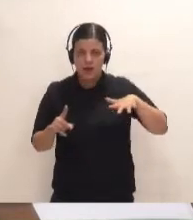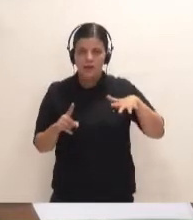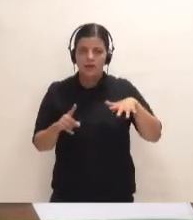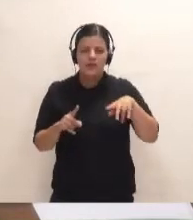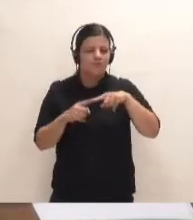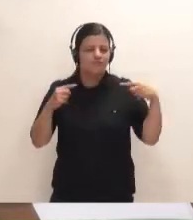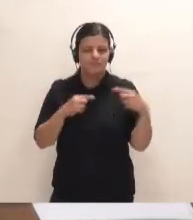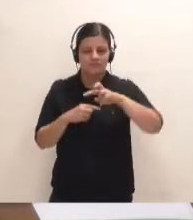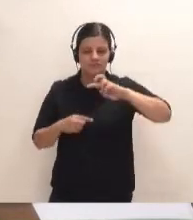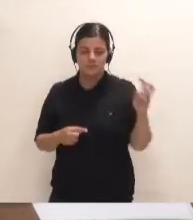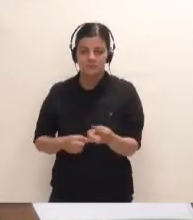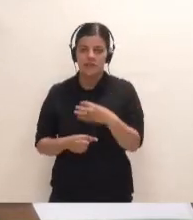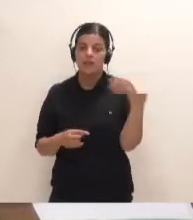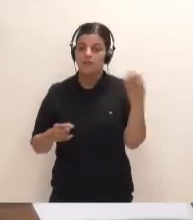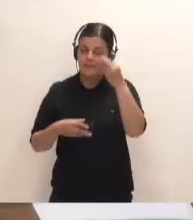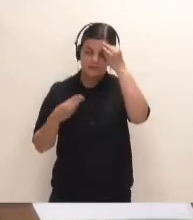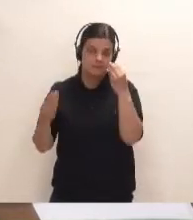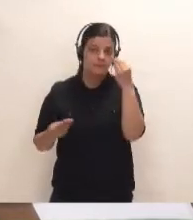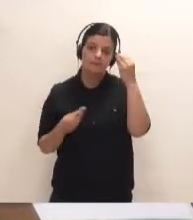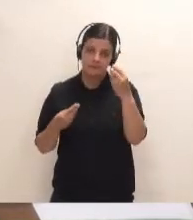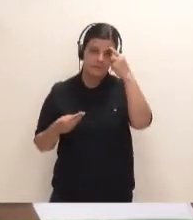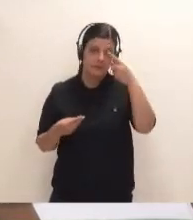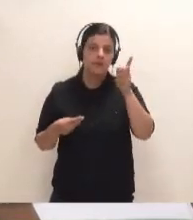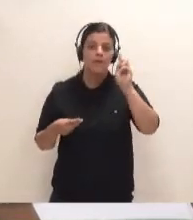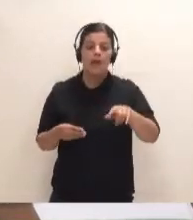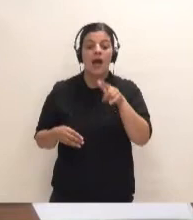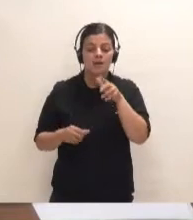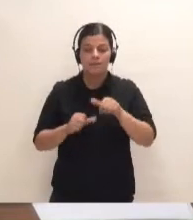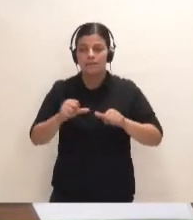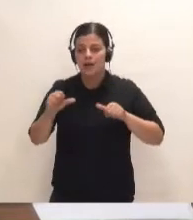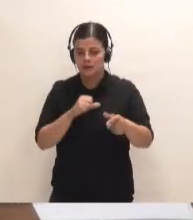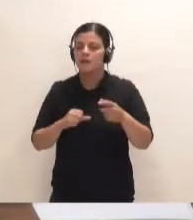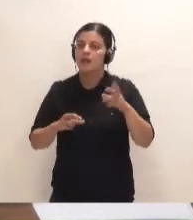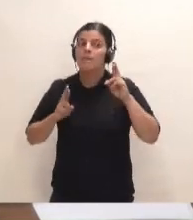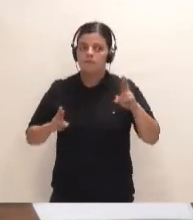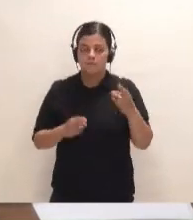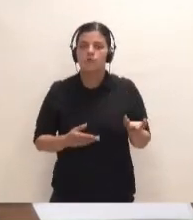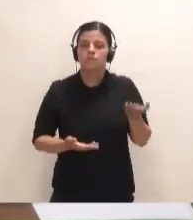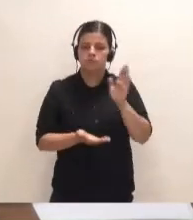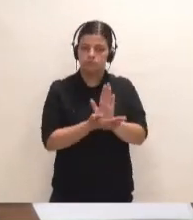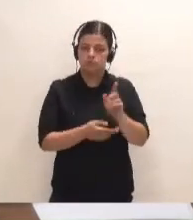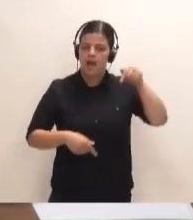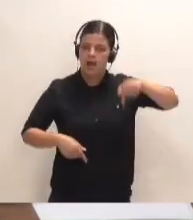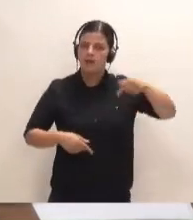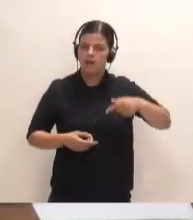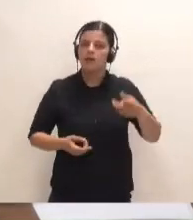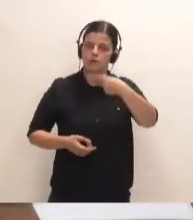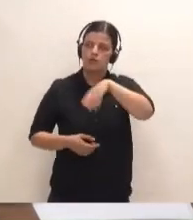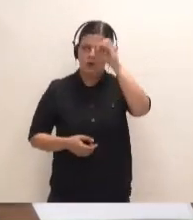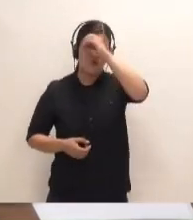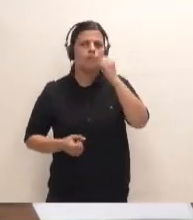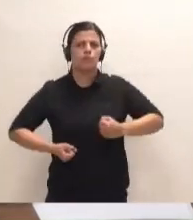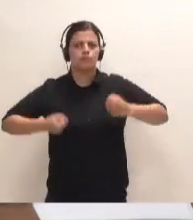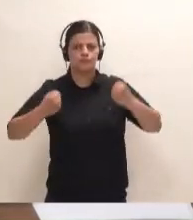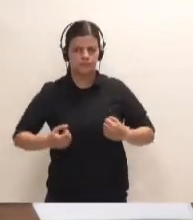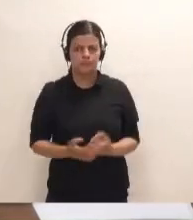desde otros factores que habrán que contemplarse y tenerse en cuenta. Y a partir de aquí espero poderlo traer aquí y que tomemos posición. Fijemos